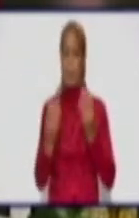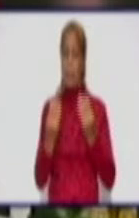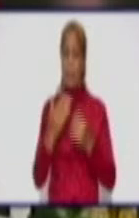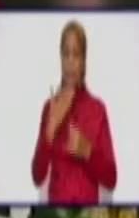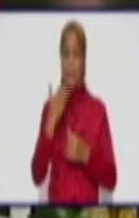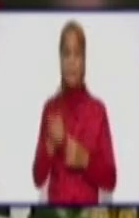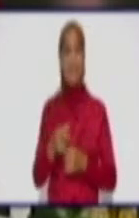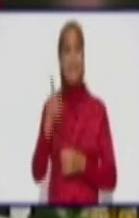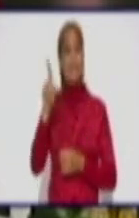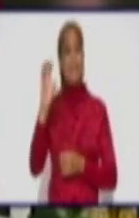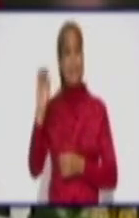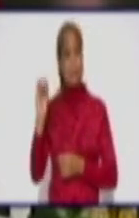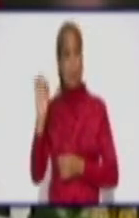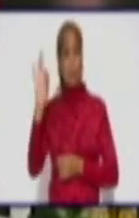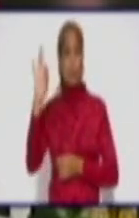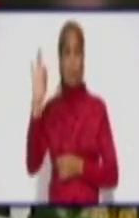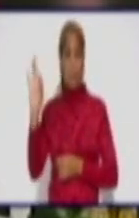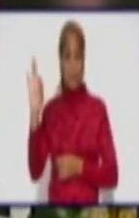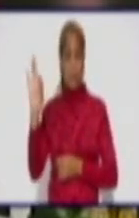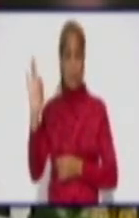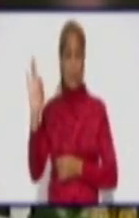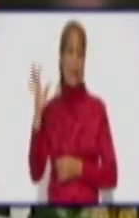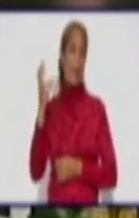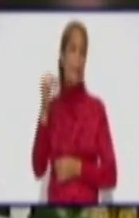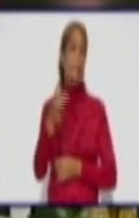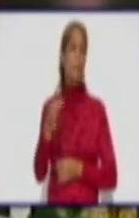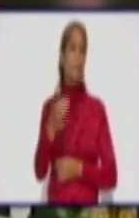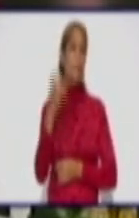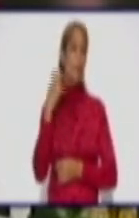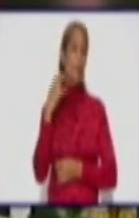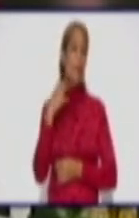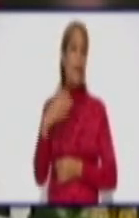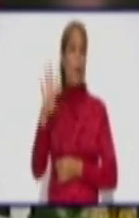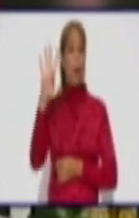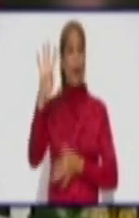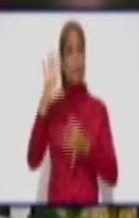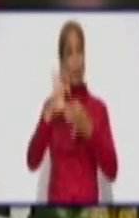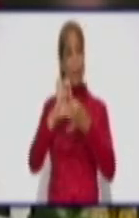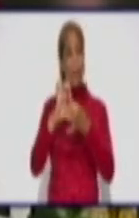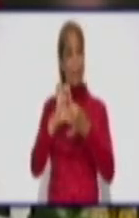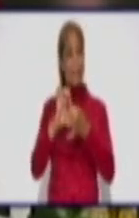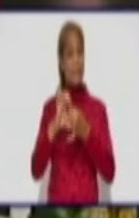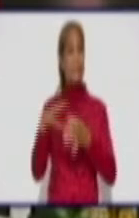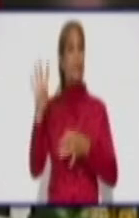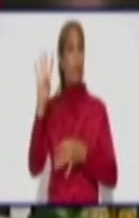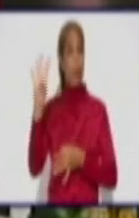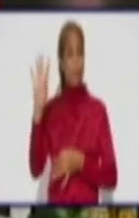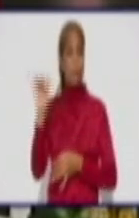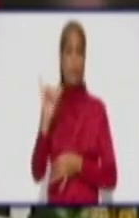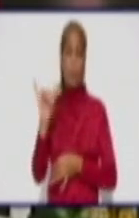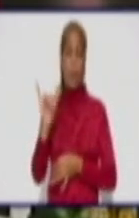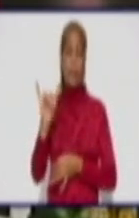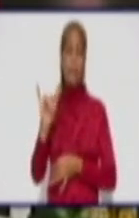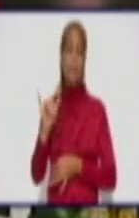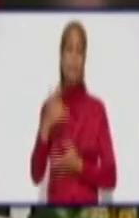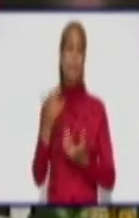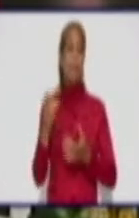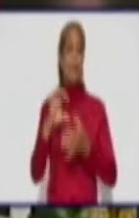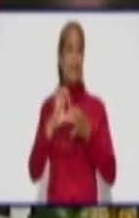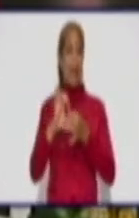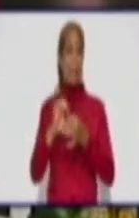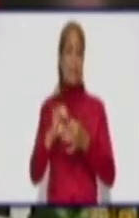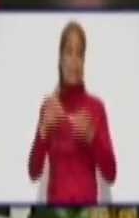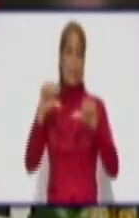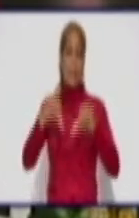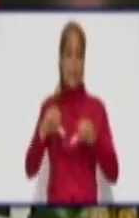108 pacientes hoy en el CELIA en vigilancia intensiva, 4 pacientes graves y un crítico. Y tristemente el día de hoy no ha sido nada